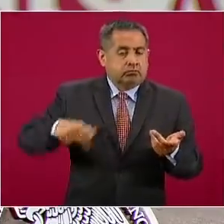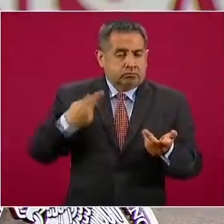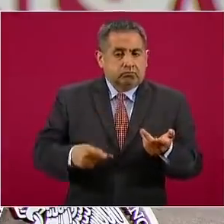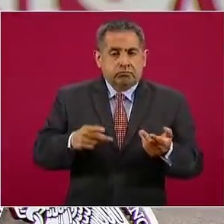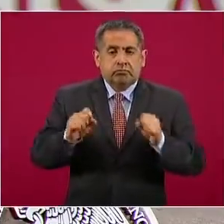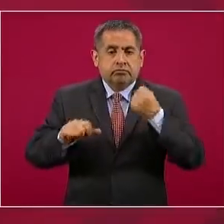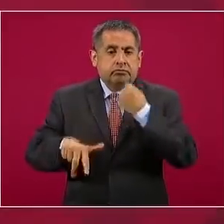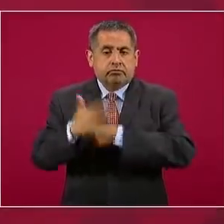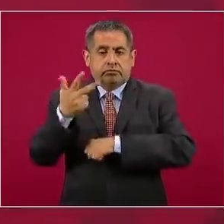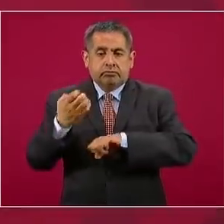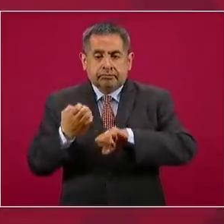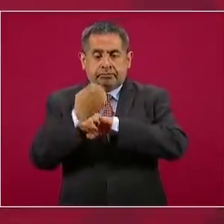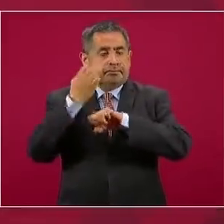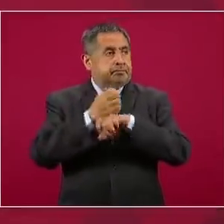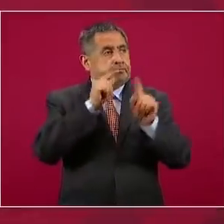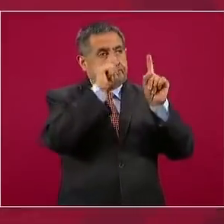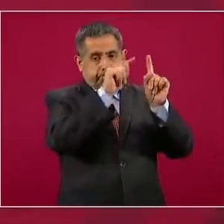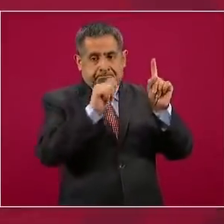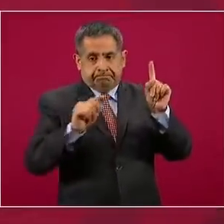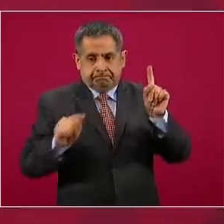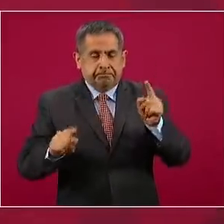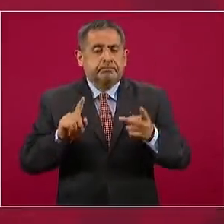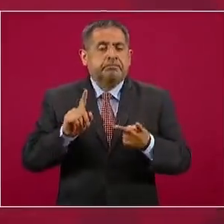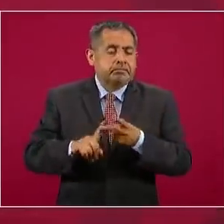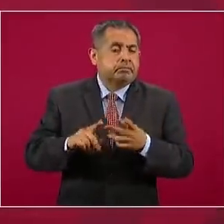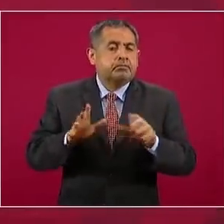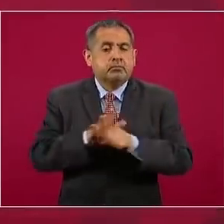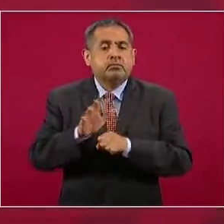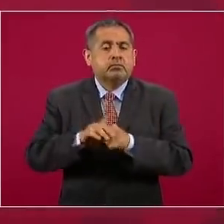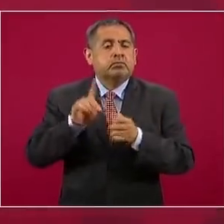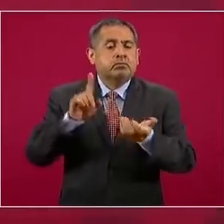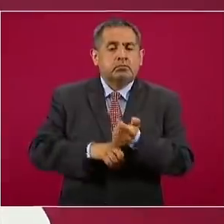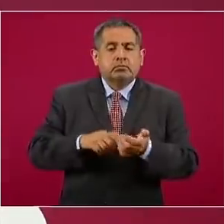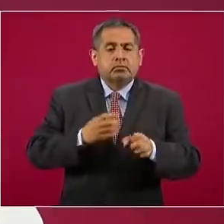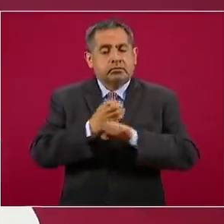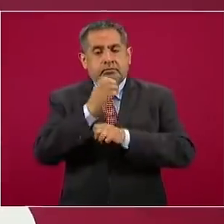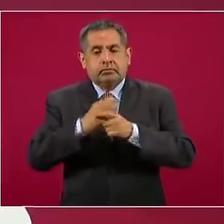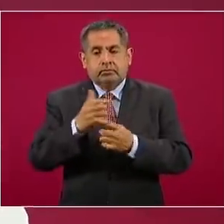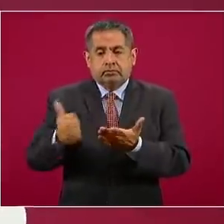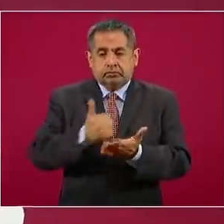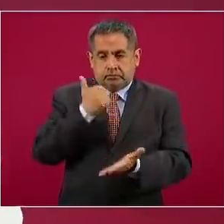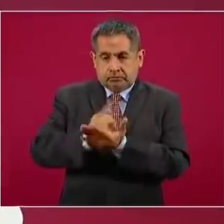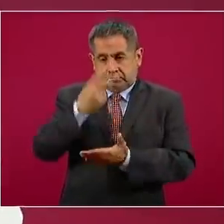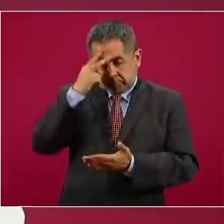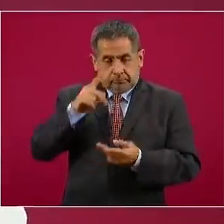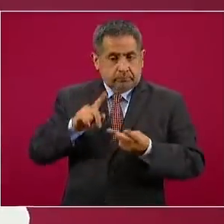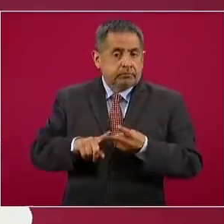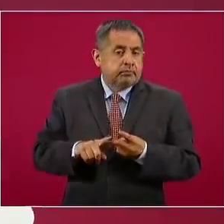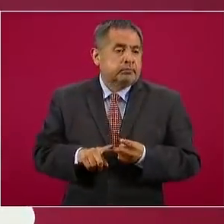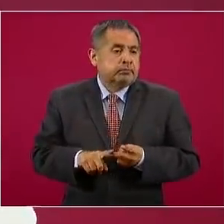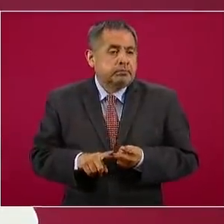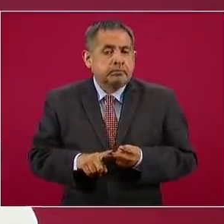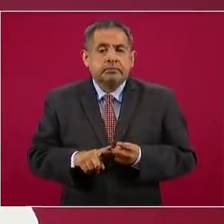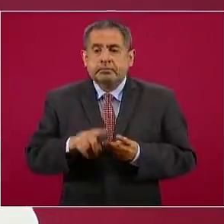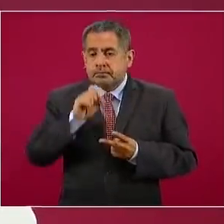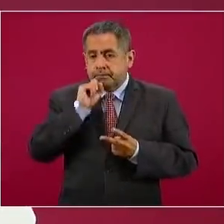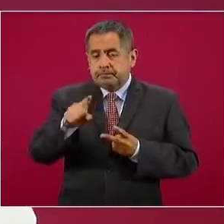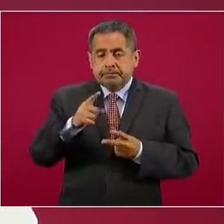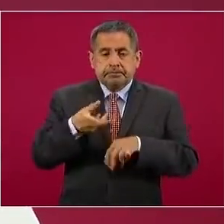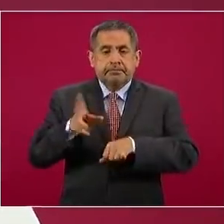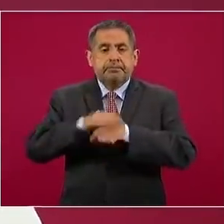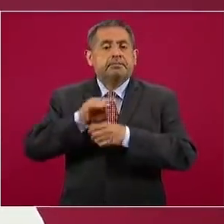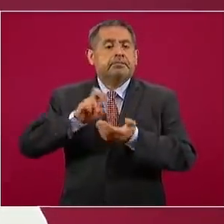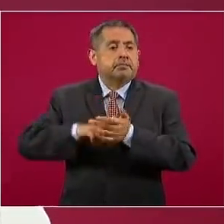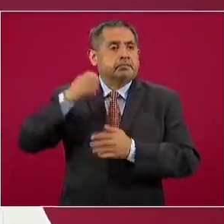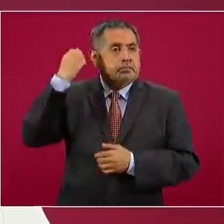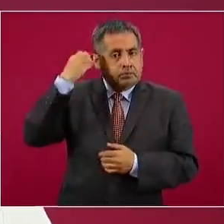tres estados de la República, que incluyen, como el canciller ya lo dijo, a la Ciudad de México, los centros también están autorizados